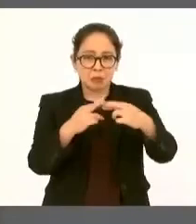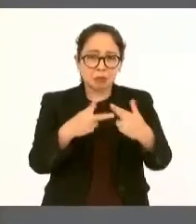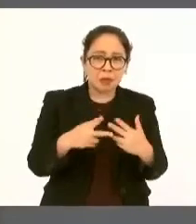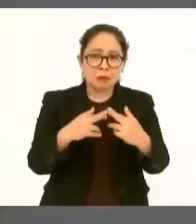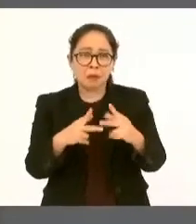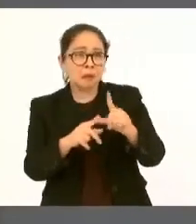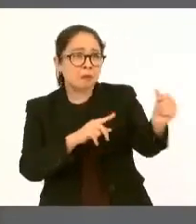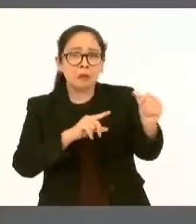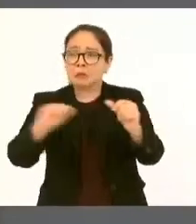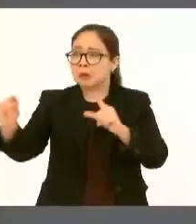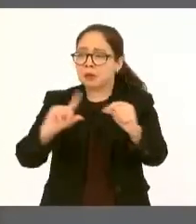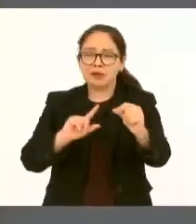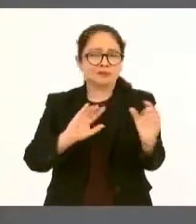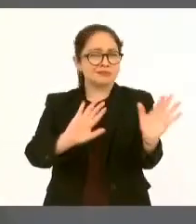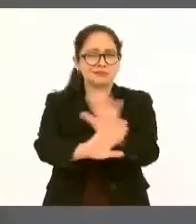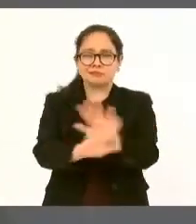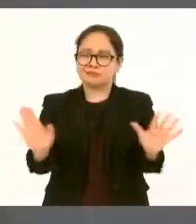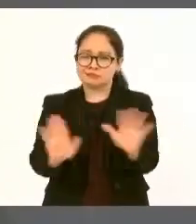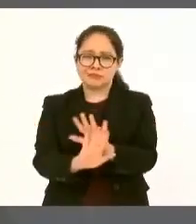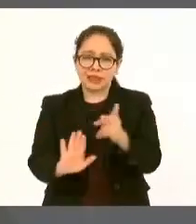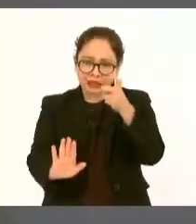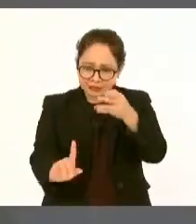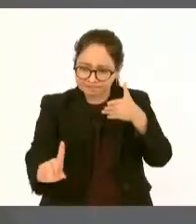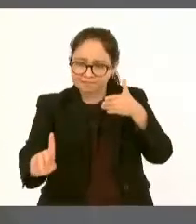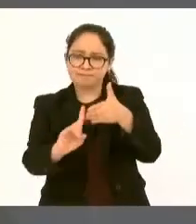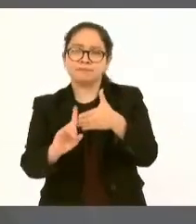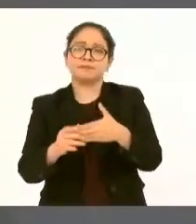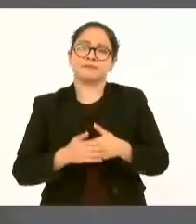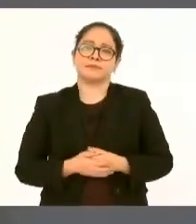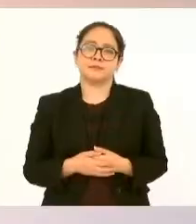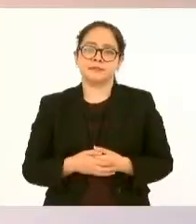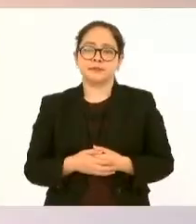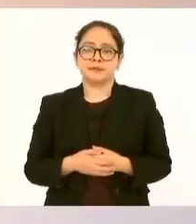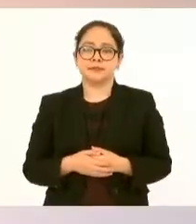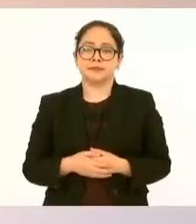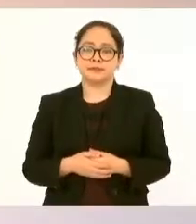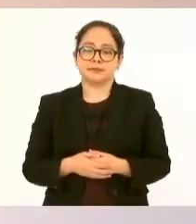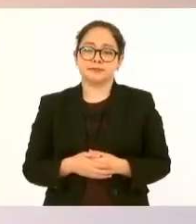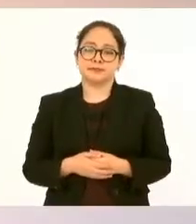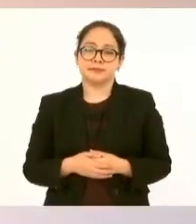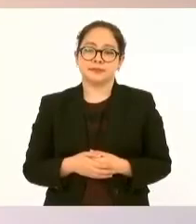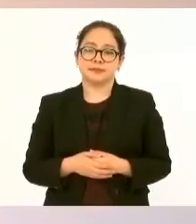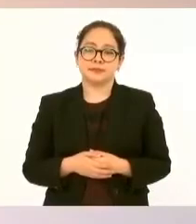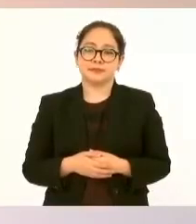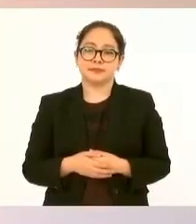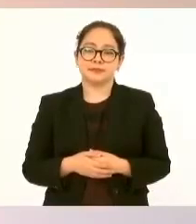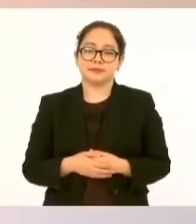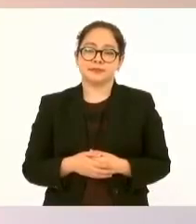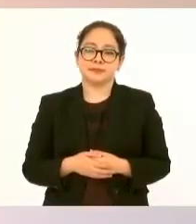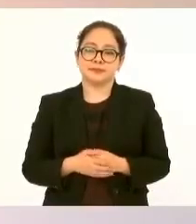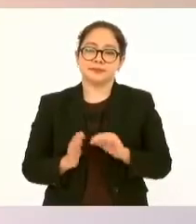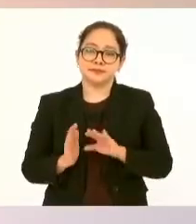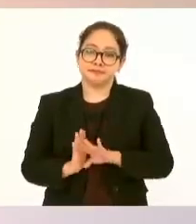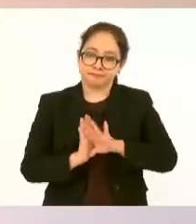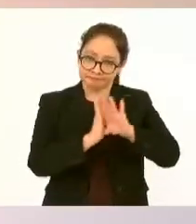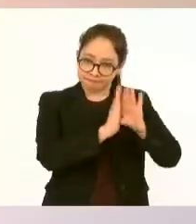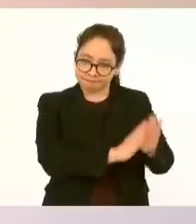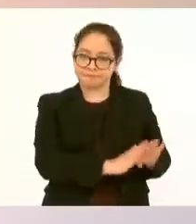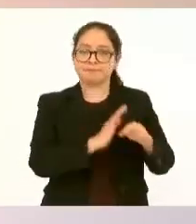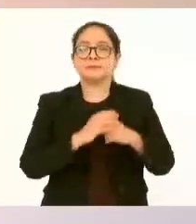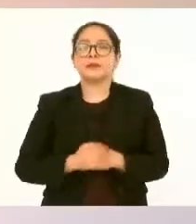las familias. Bueno, al adelantar la pensión,